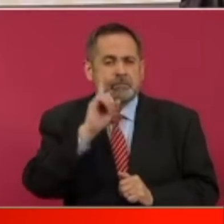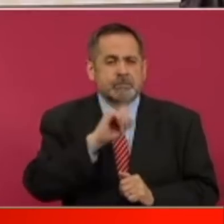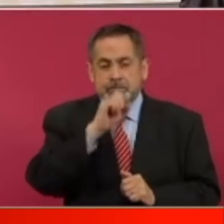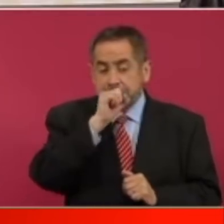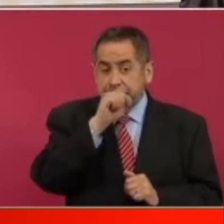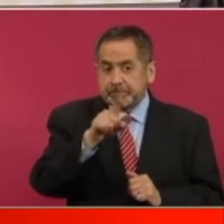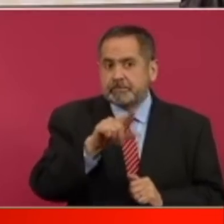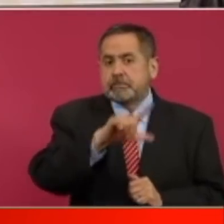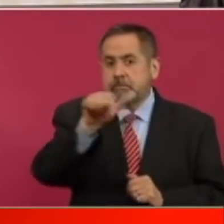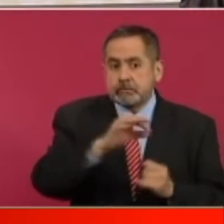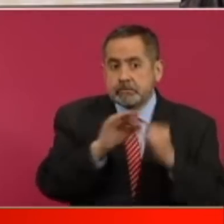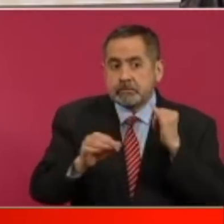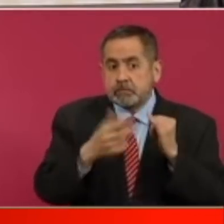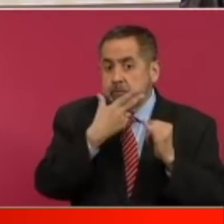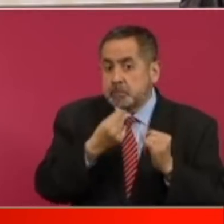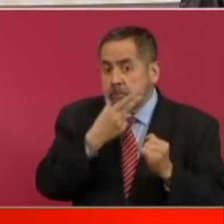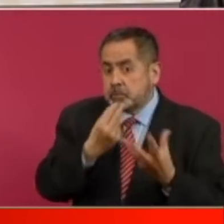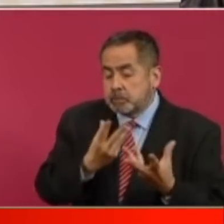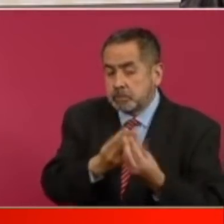también ya al final hombres